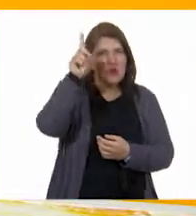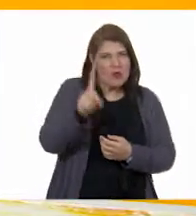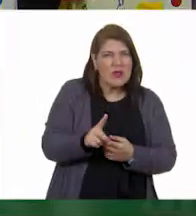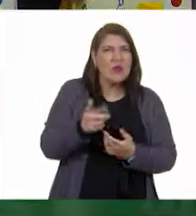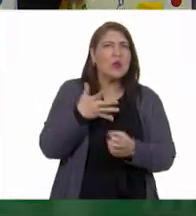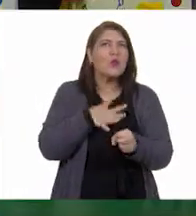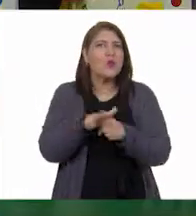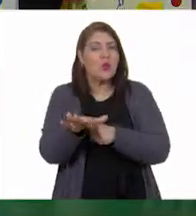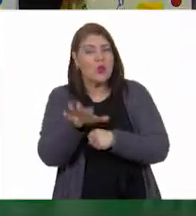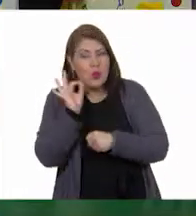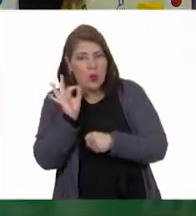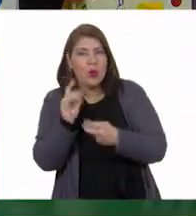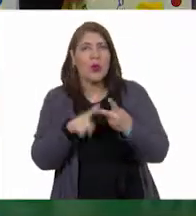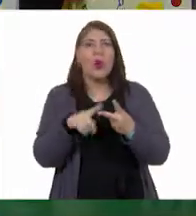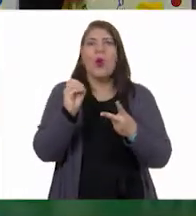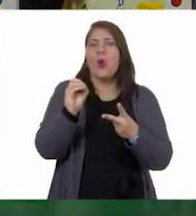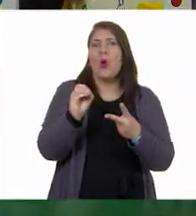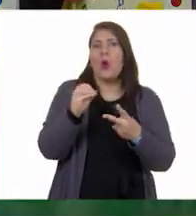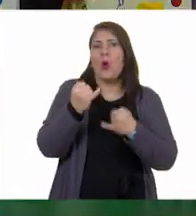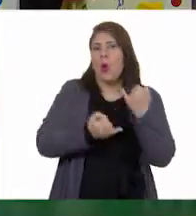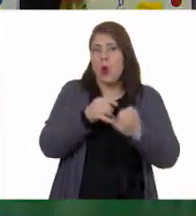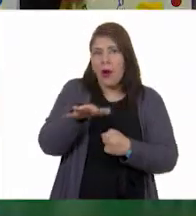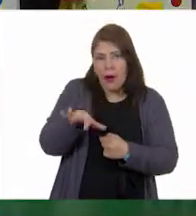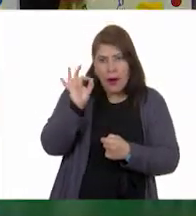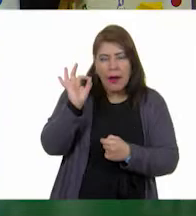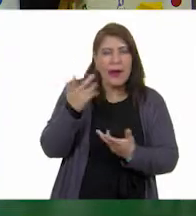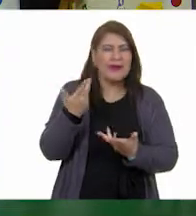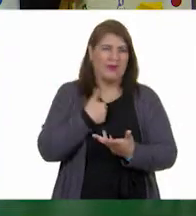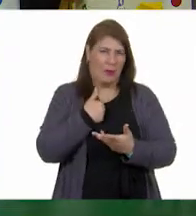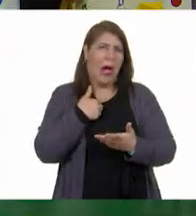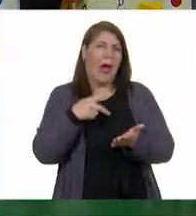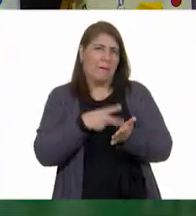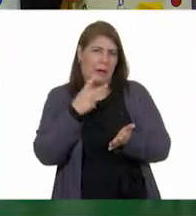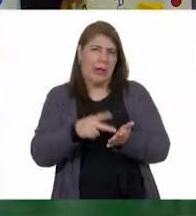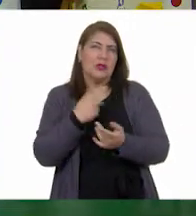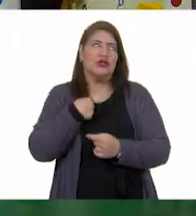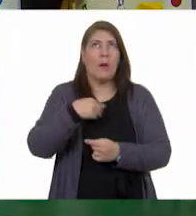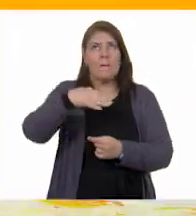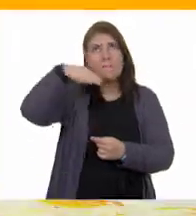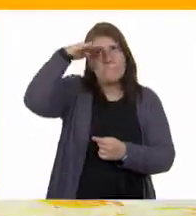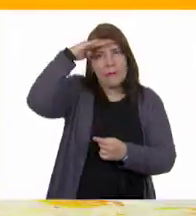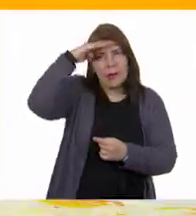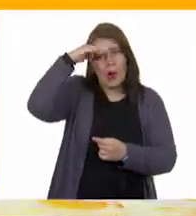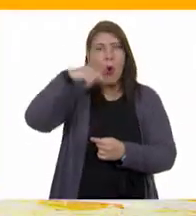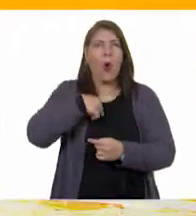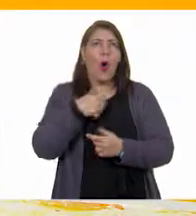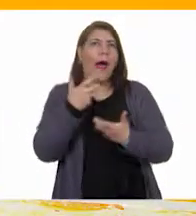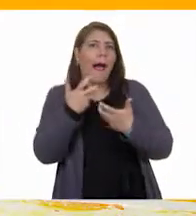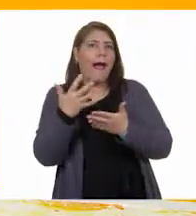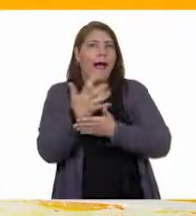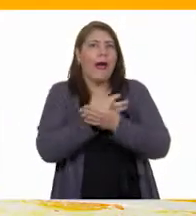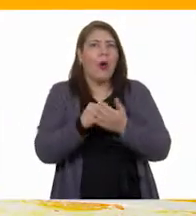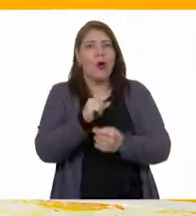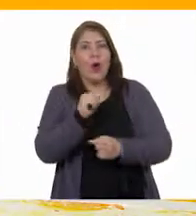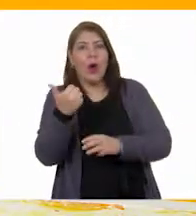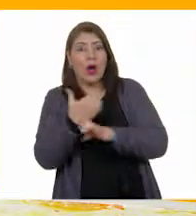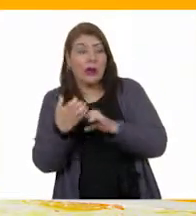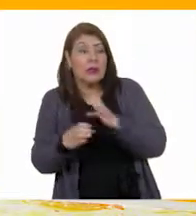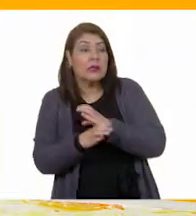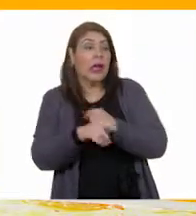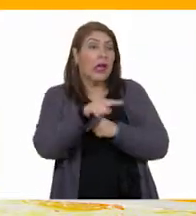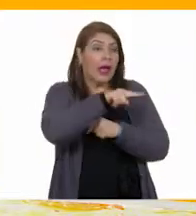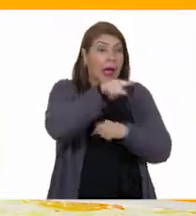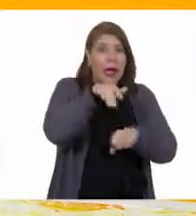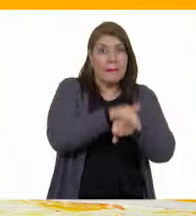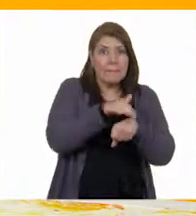escoger a qué jugar, pues, muchas veces me ha pasado que yo pienso y quiero una cosa y mis amigas